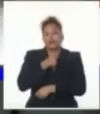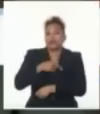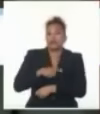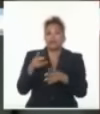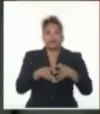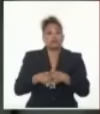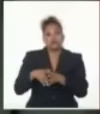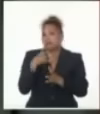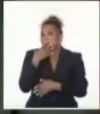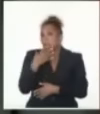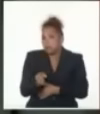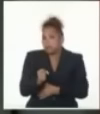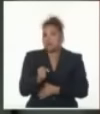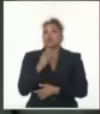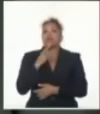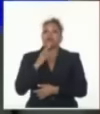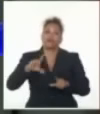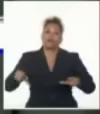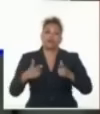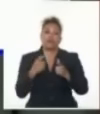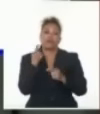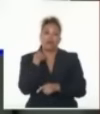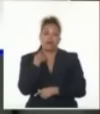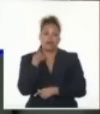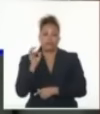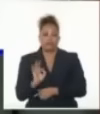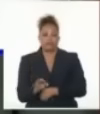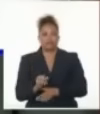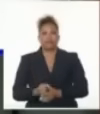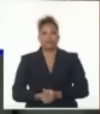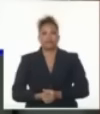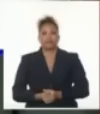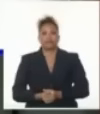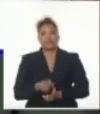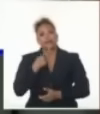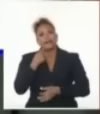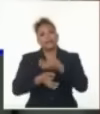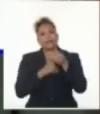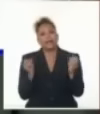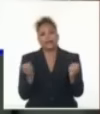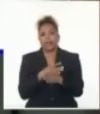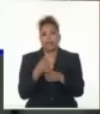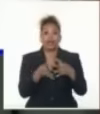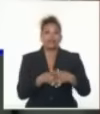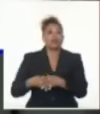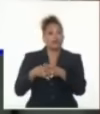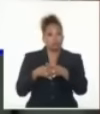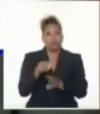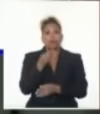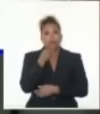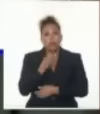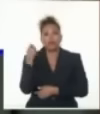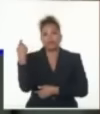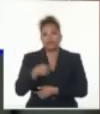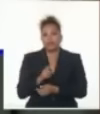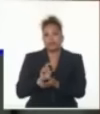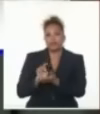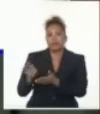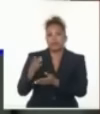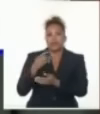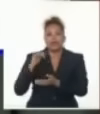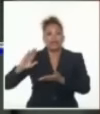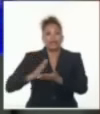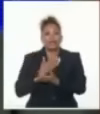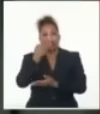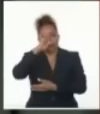el Departamento de Estado hace la tarea cada año. Para decirte lo más claramente, Estados Unidos podía haber decidido retirar a Cuba de la lista de